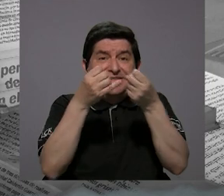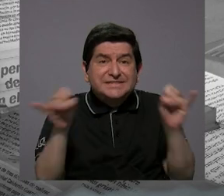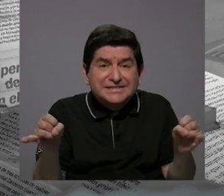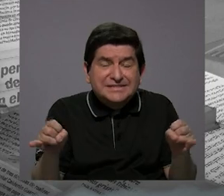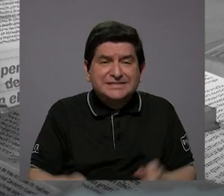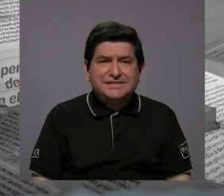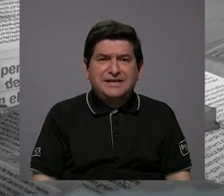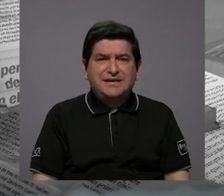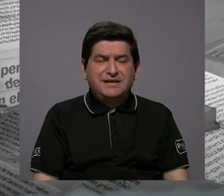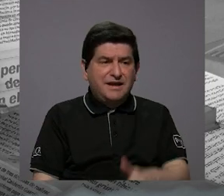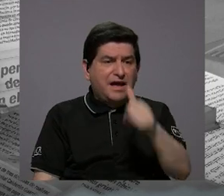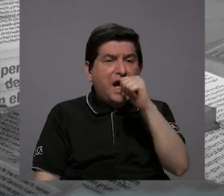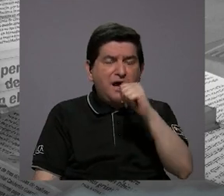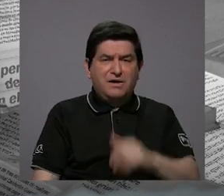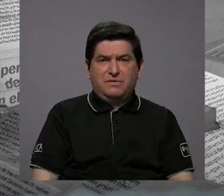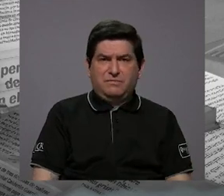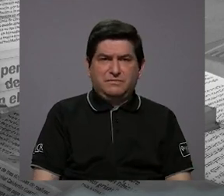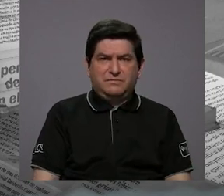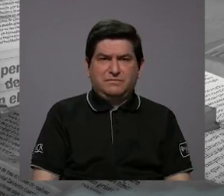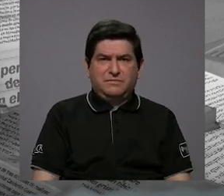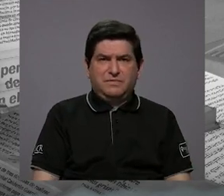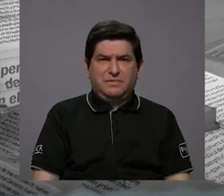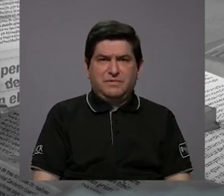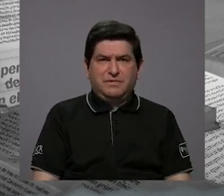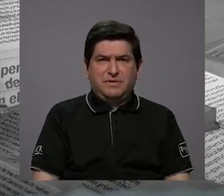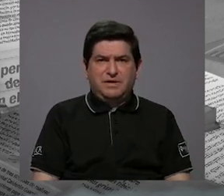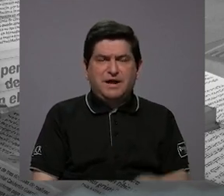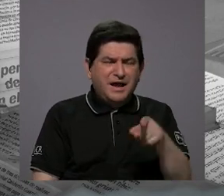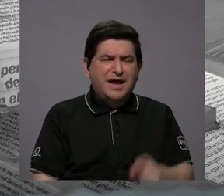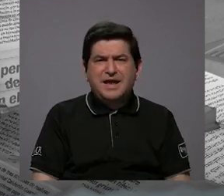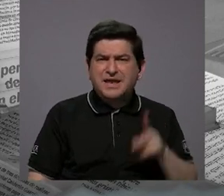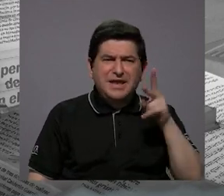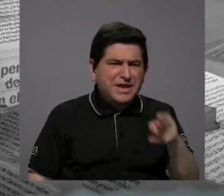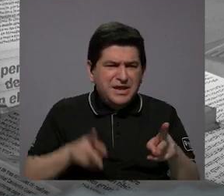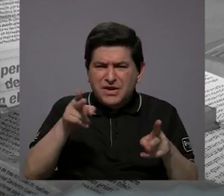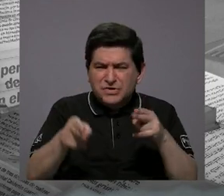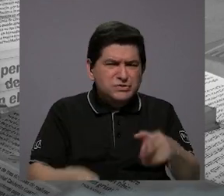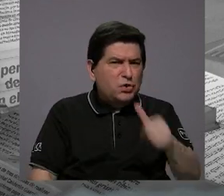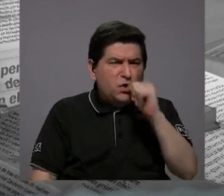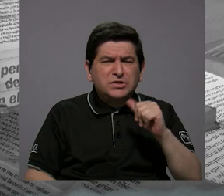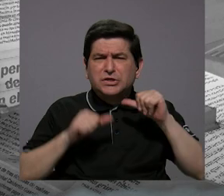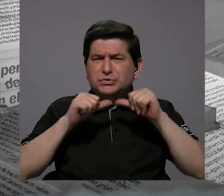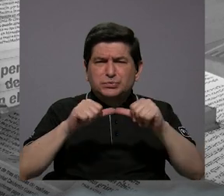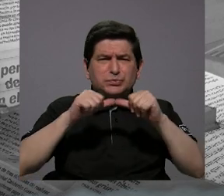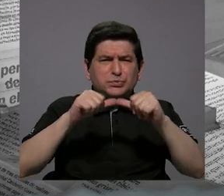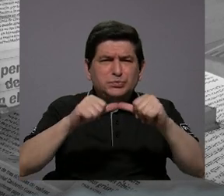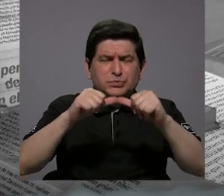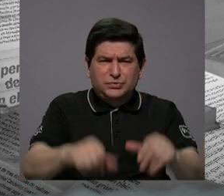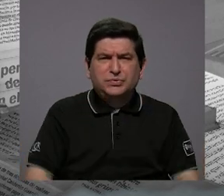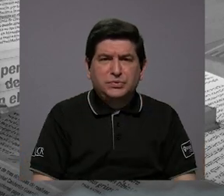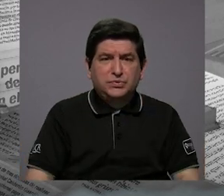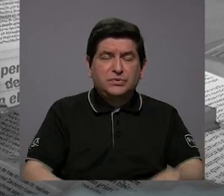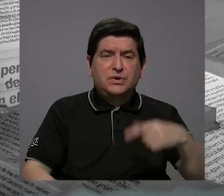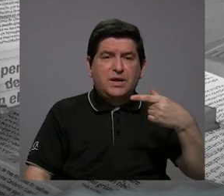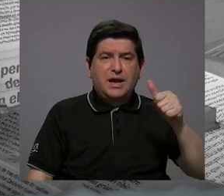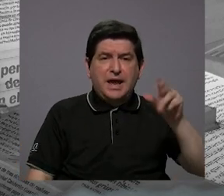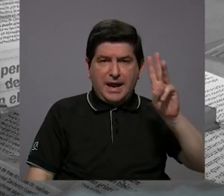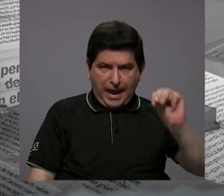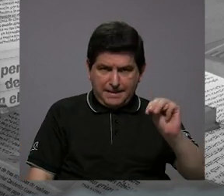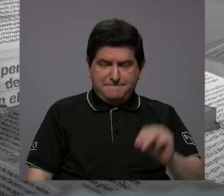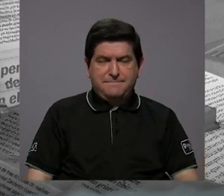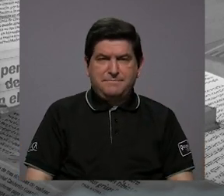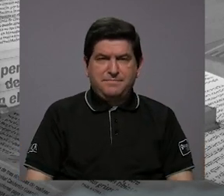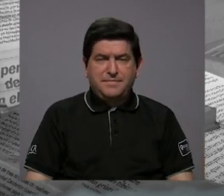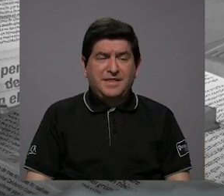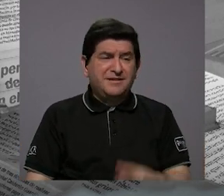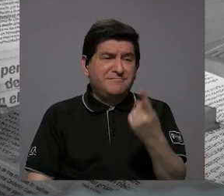que les llegue agua, que los recortes de agua son constantes, porque efectivamente el área metropolitana